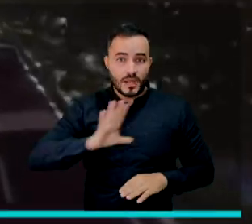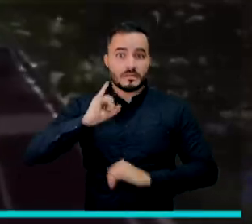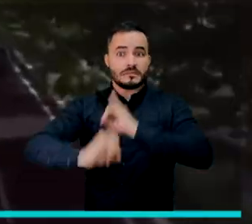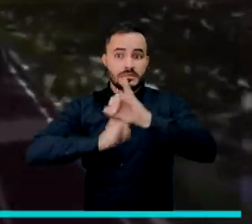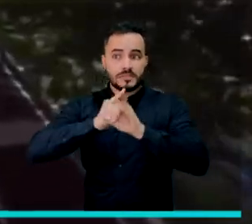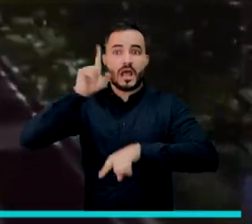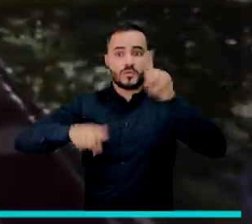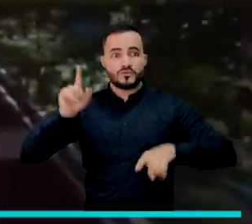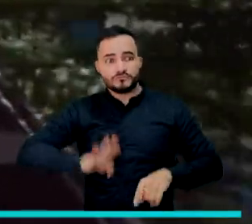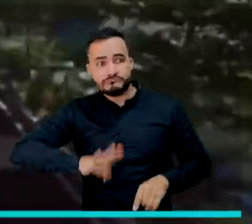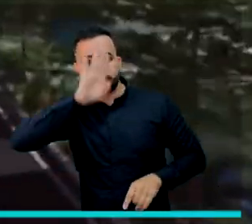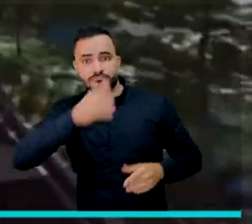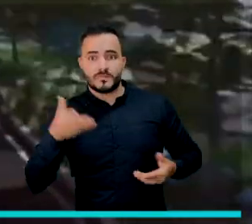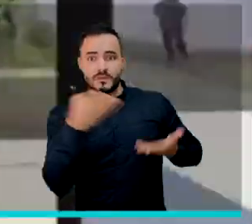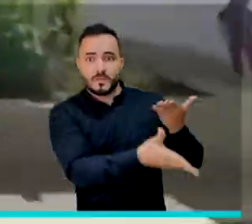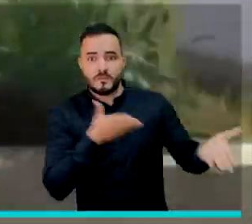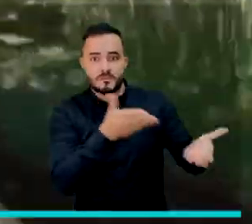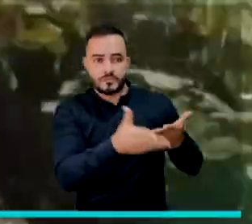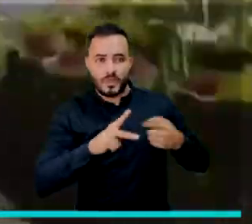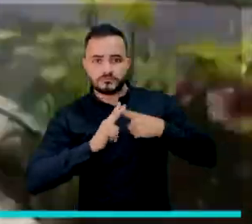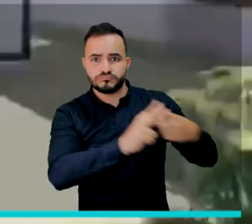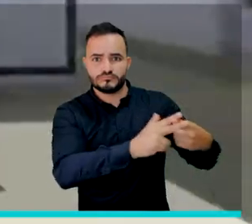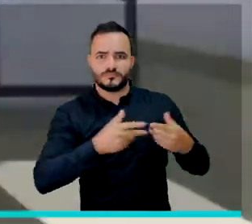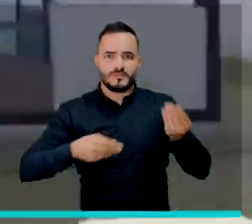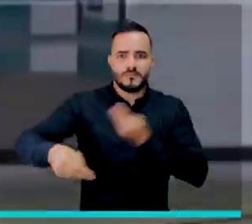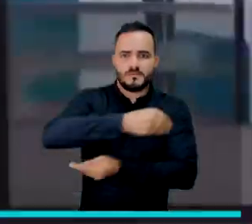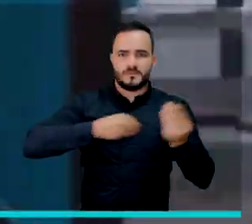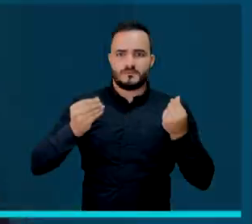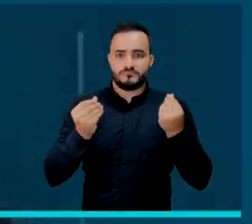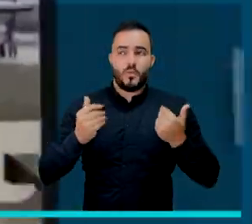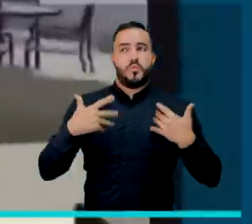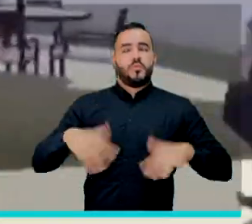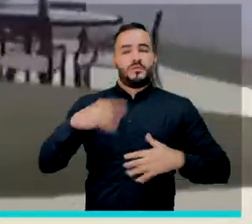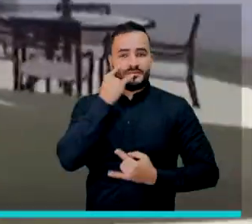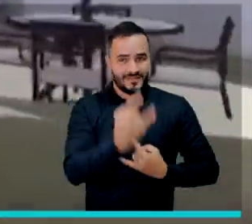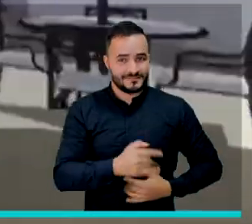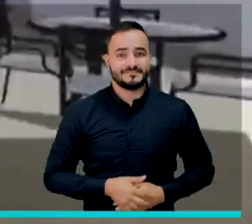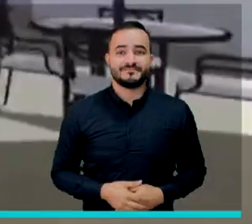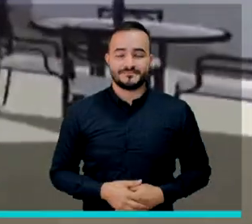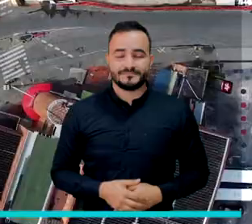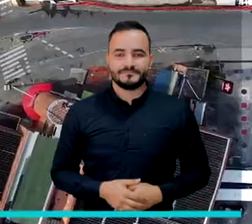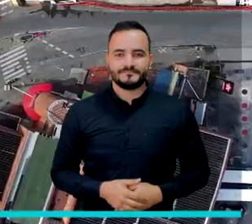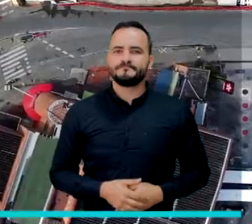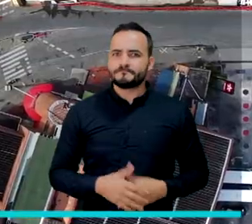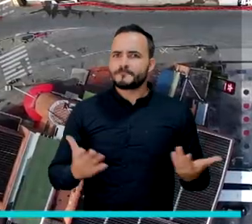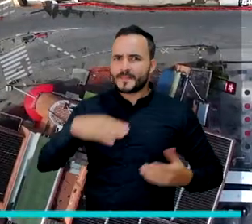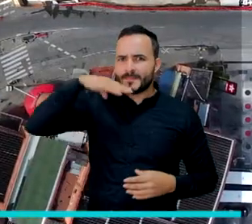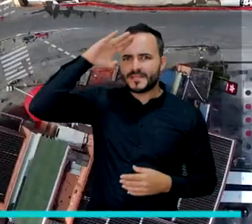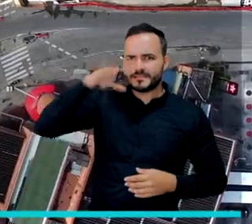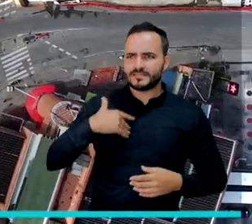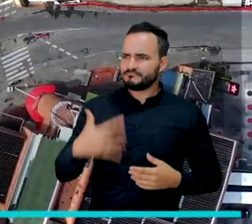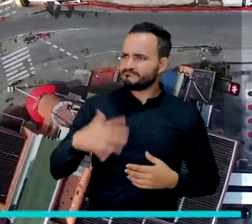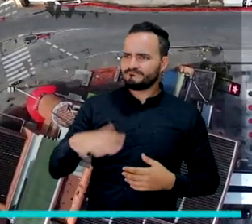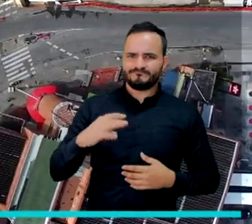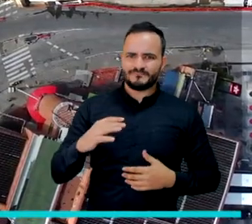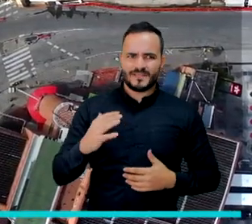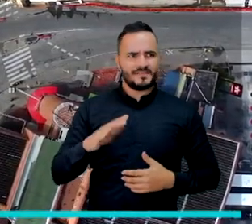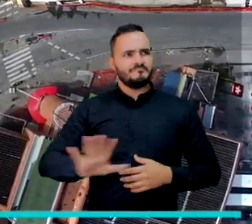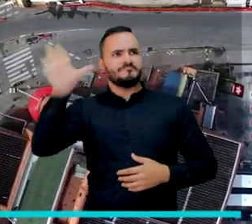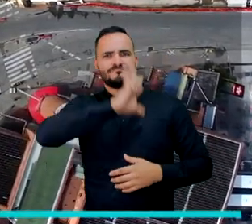internacionales manifestaron un alto interés en participar en la financiación del proyecto. Medellín sigue siendo pionero